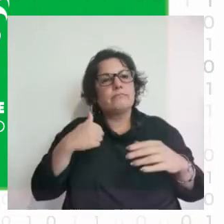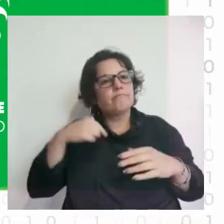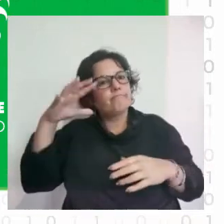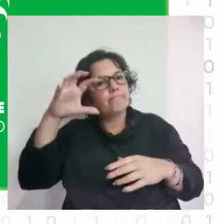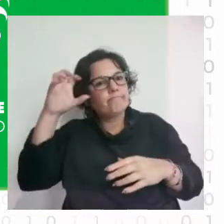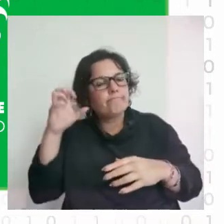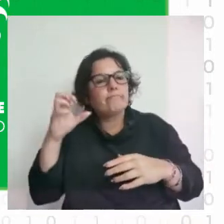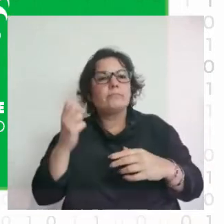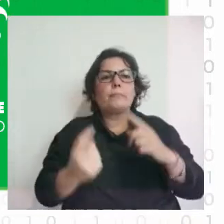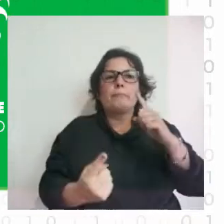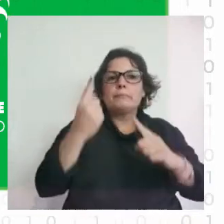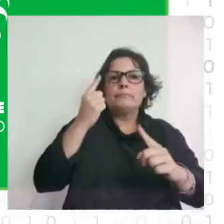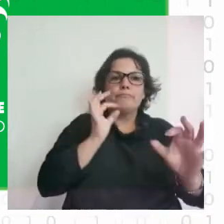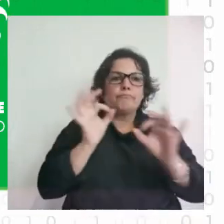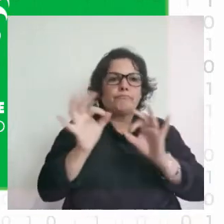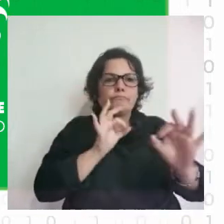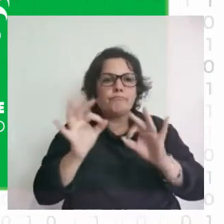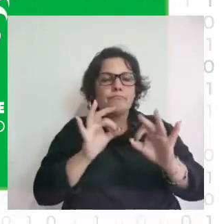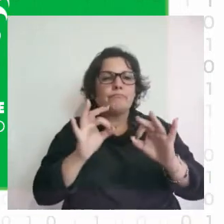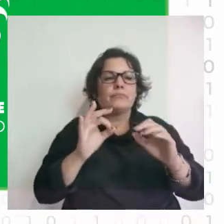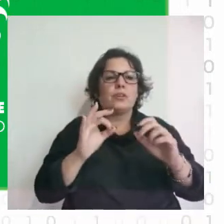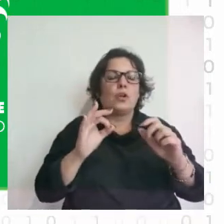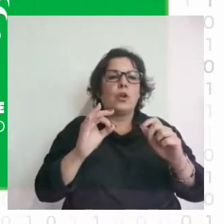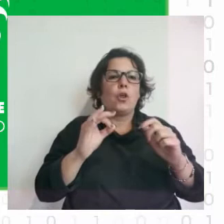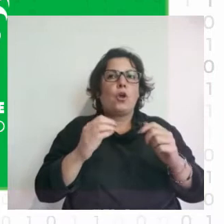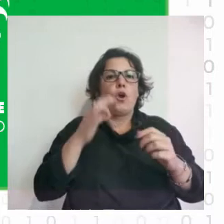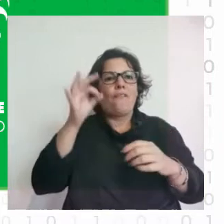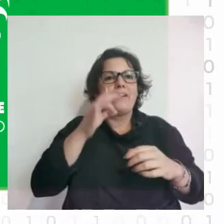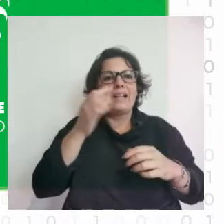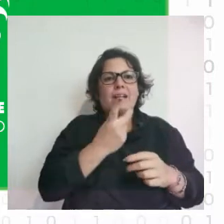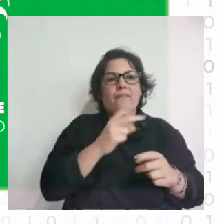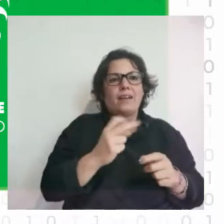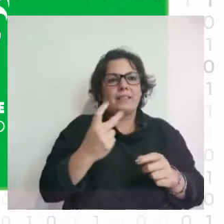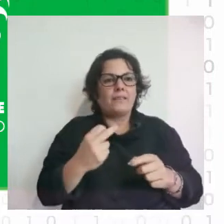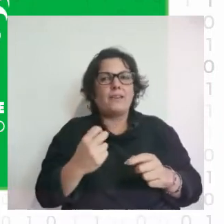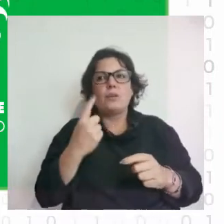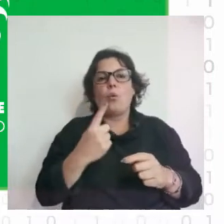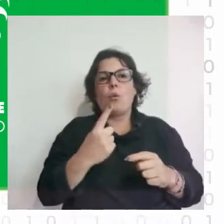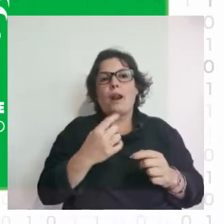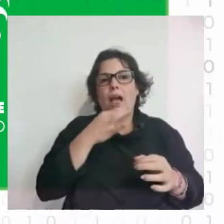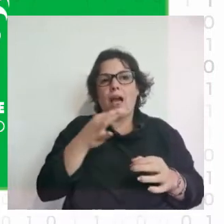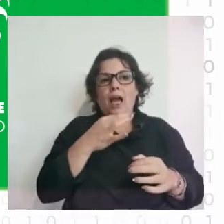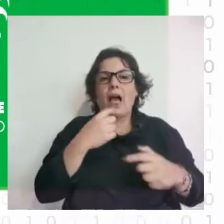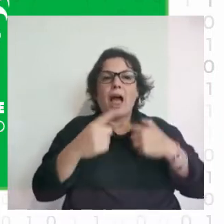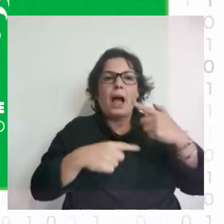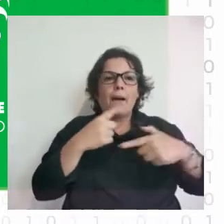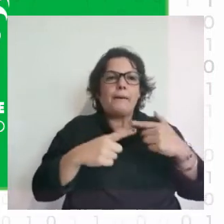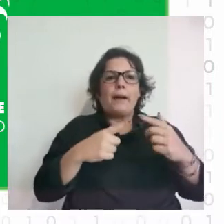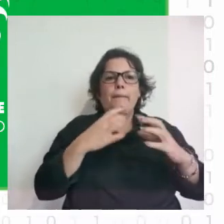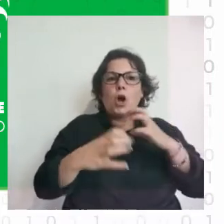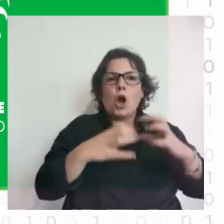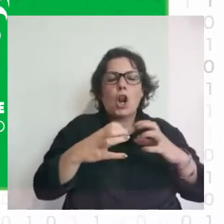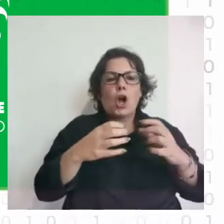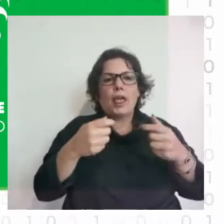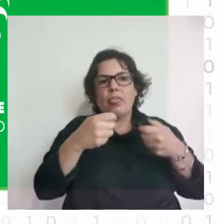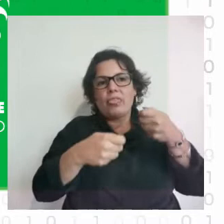a una de las primeras charlas que tuvimos en la conferencia del Wix 2020 donde una de las oradoras decía cuando hablamos de colores, de diseño, de